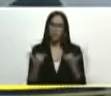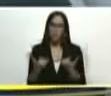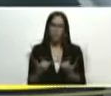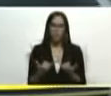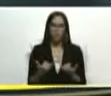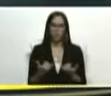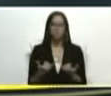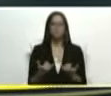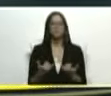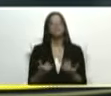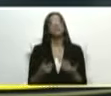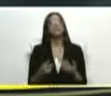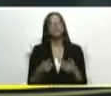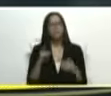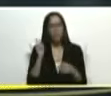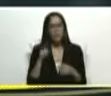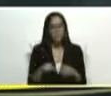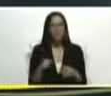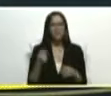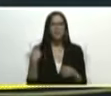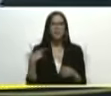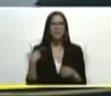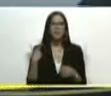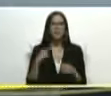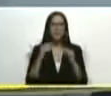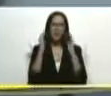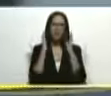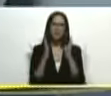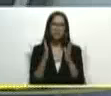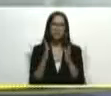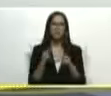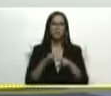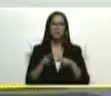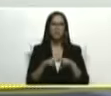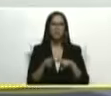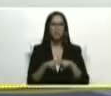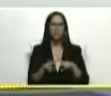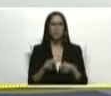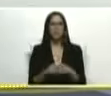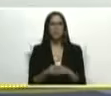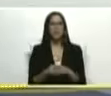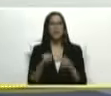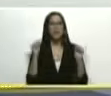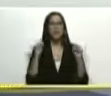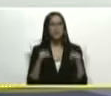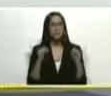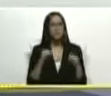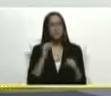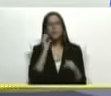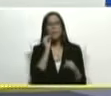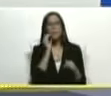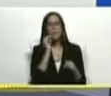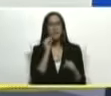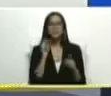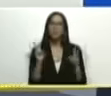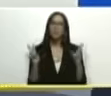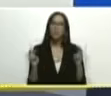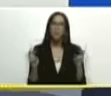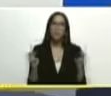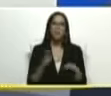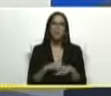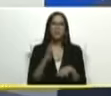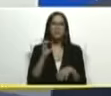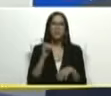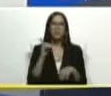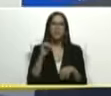que también vamos a tener atención pediátrica esta es una experiencia presidente novedosa porque en los CDI